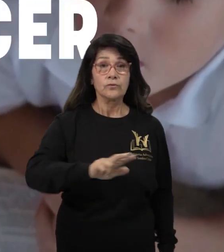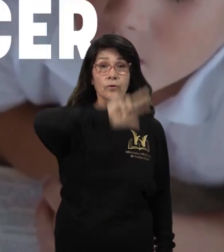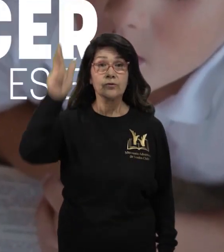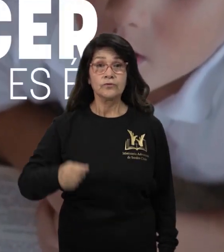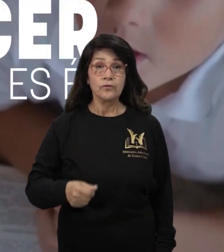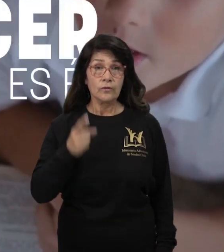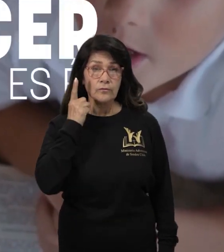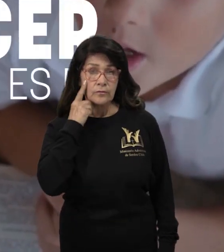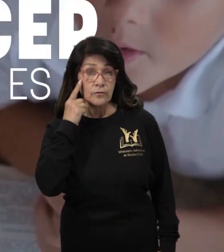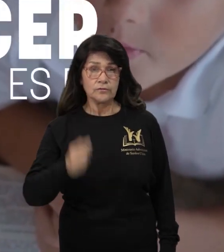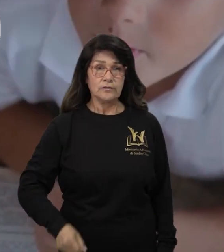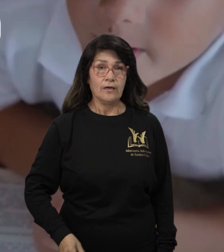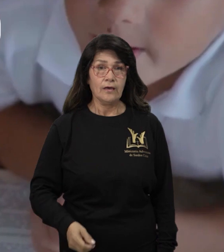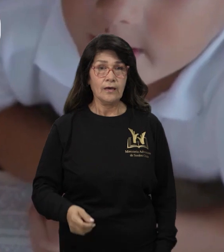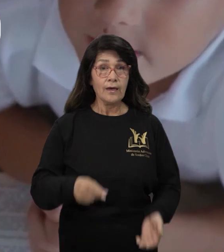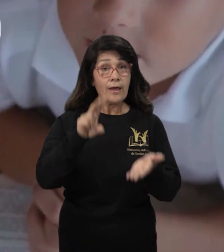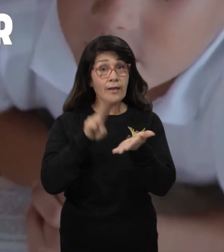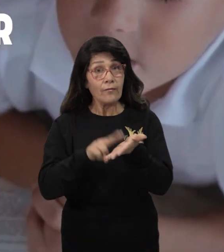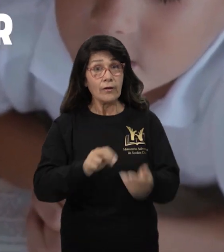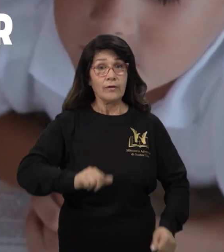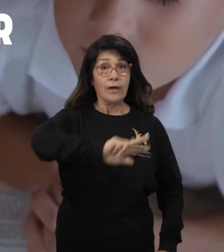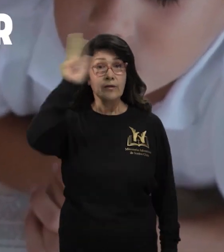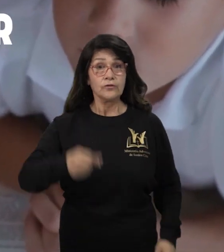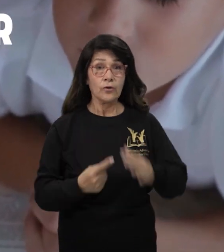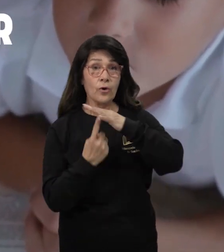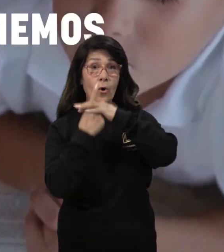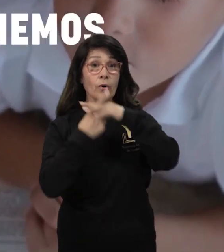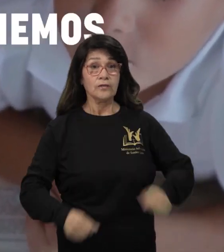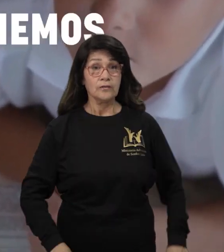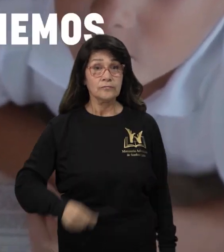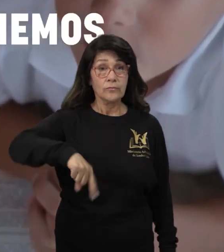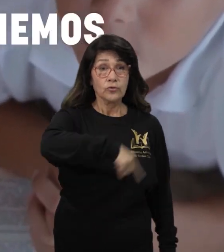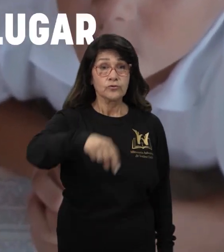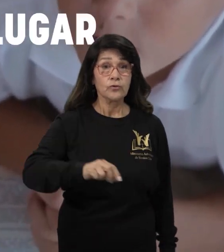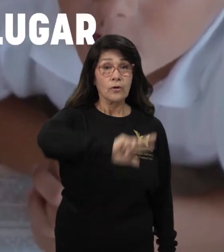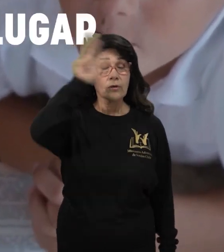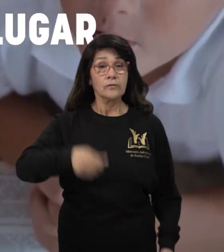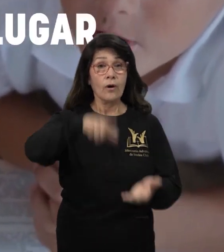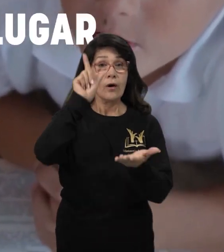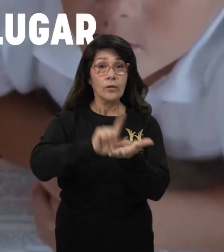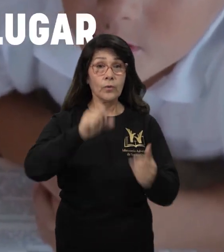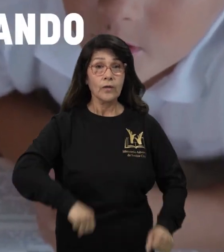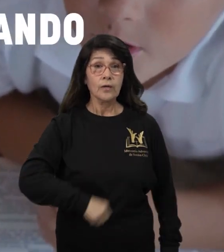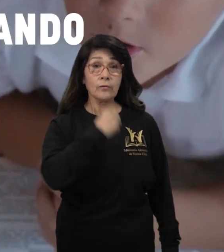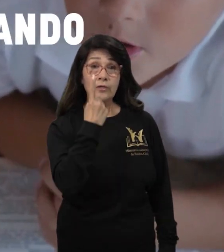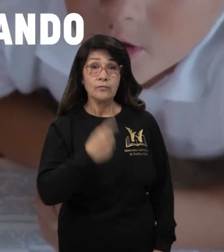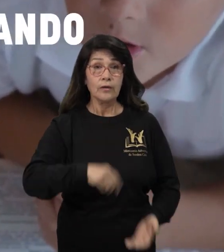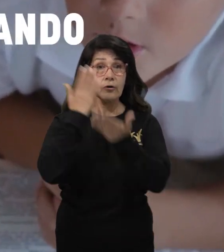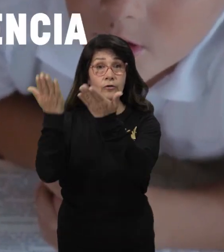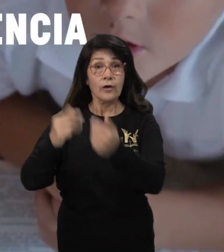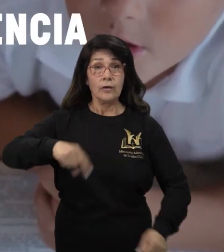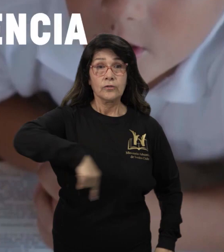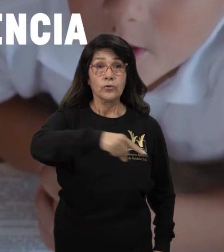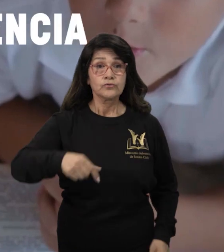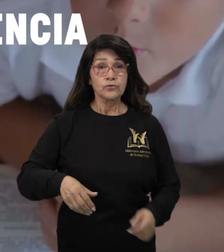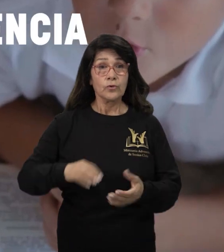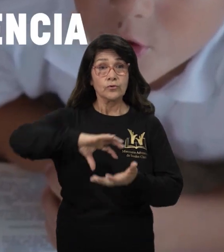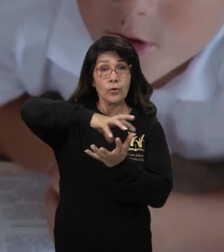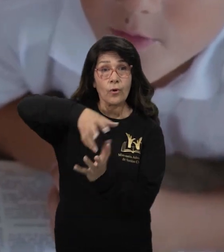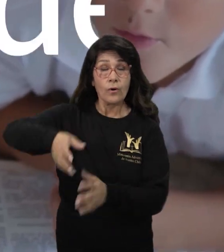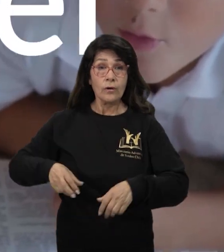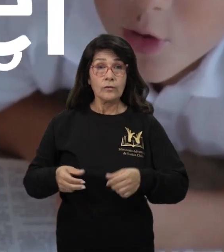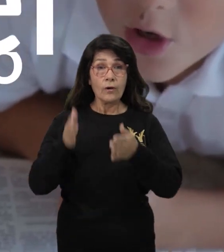reconocer quién es Él, el primero, el iniciador, y cuando lo ponemos a Él en primer lugar, estamos alineando nuestra